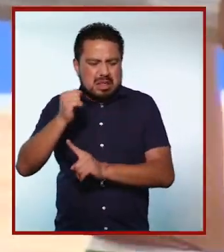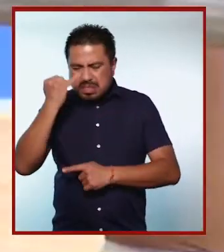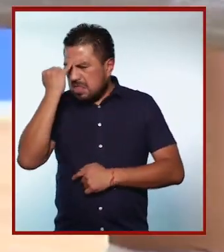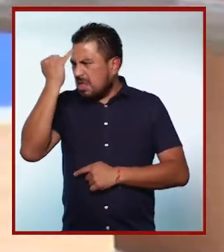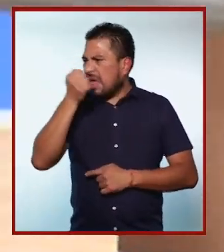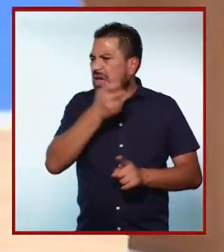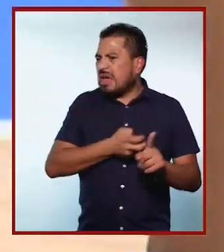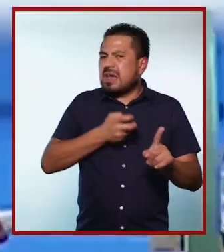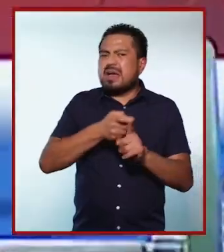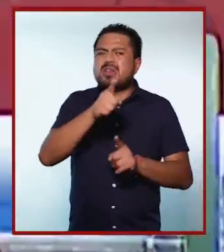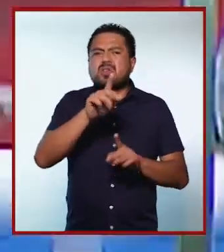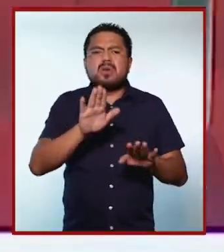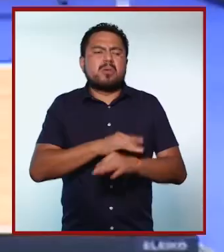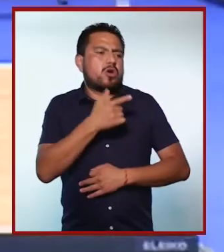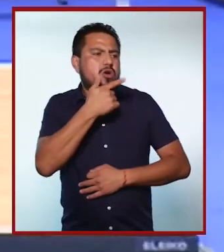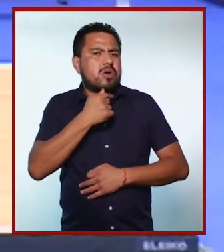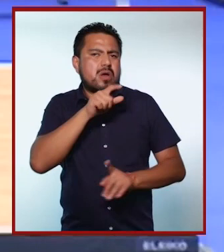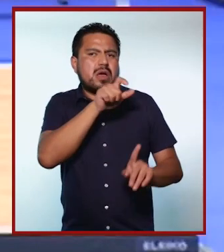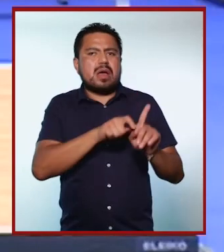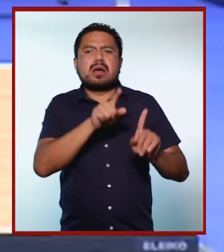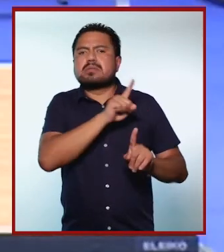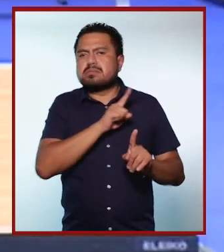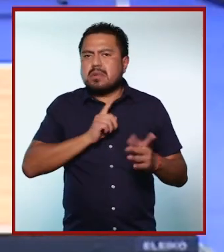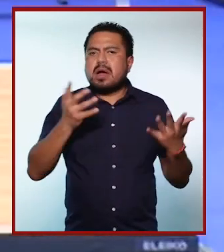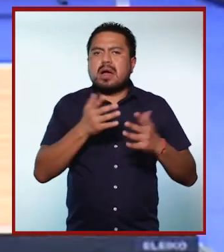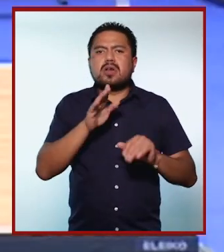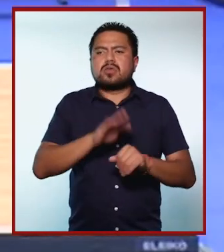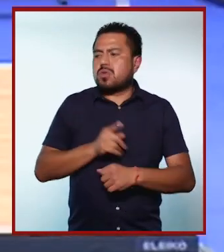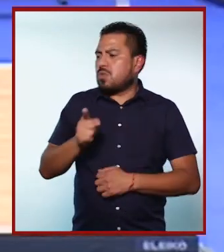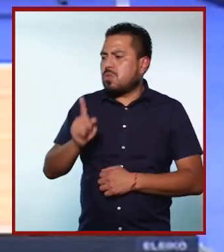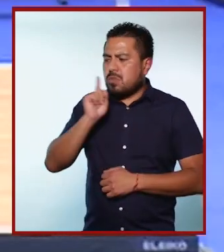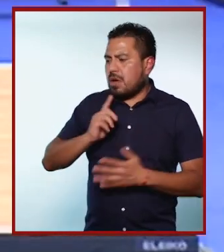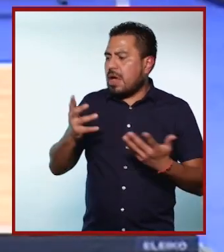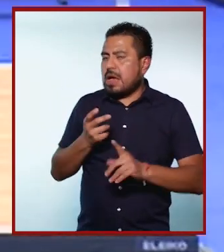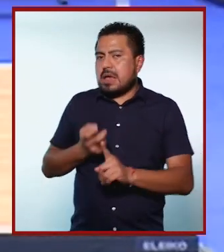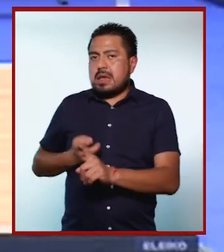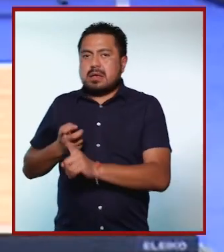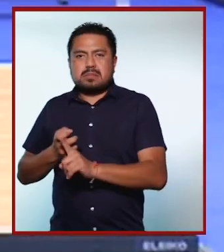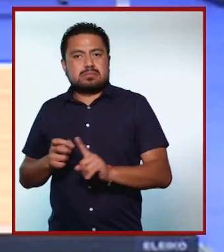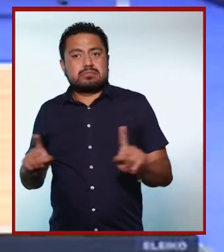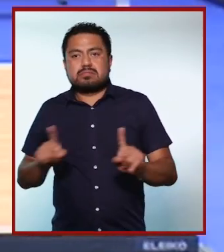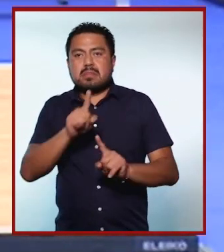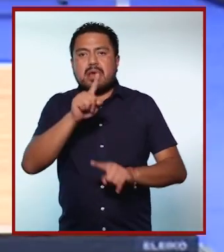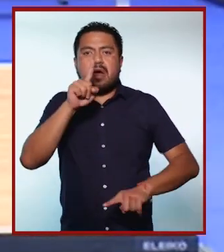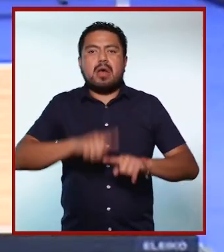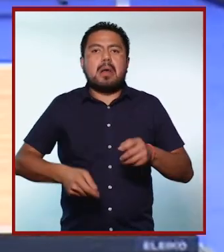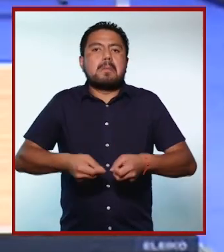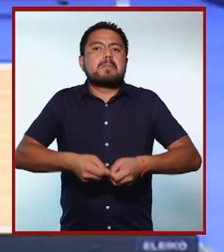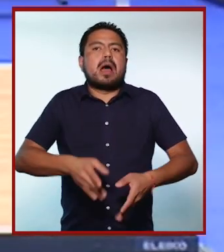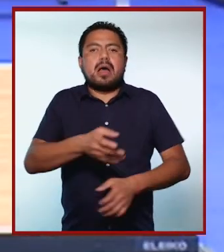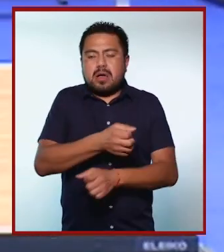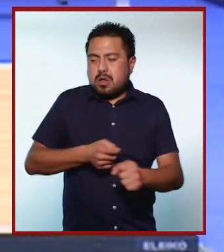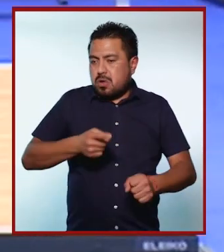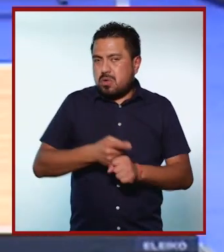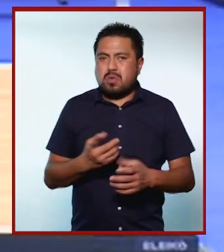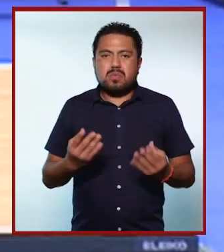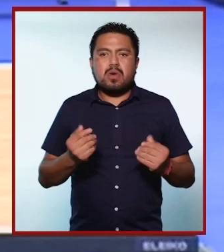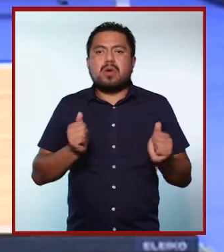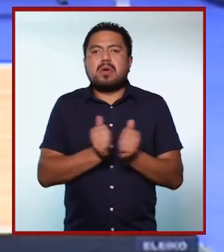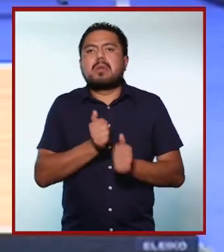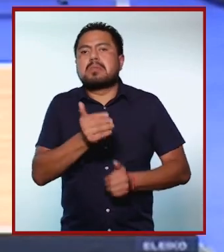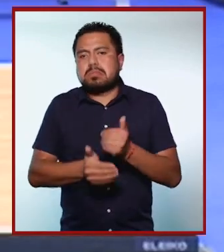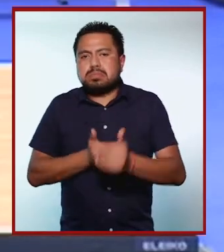por aquellas ideas de que tú por ser hombre tienes que hacer esto, tú por ser mujer tienes que hacer esto, entonces, dejamos perder muchas